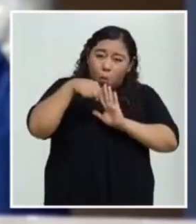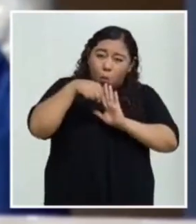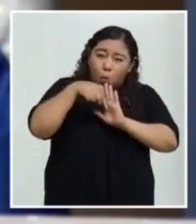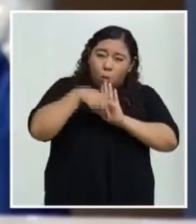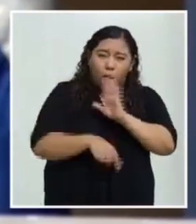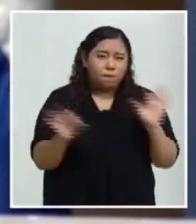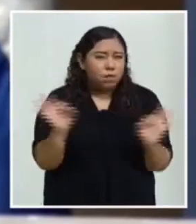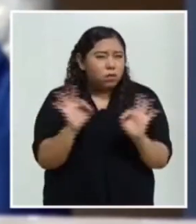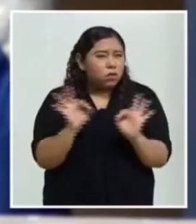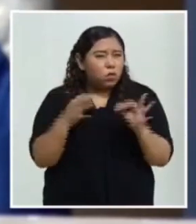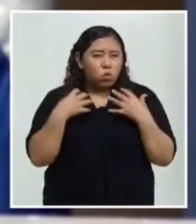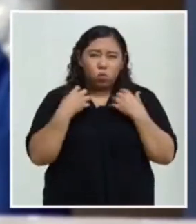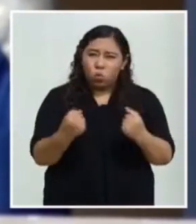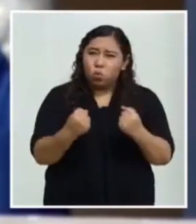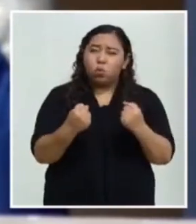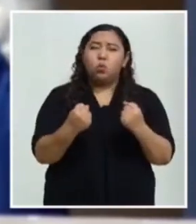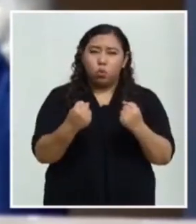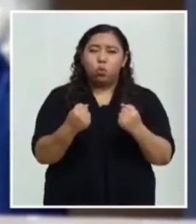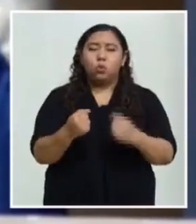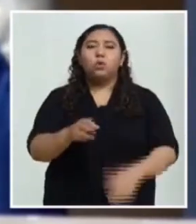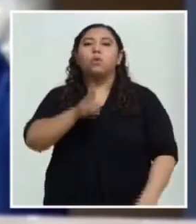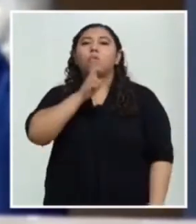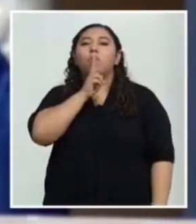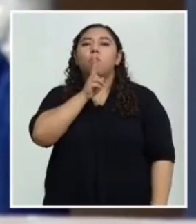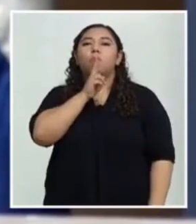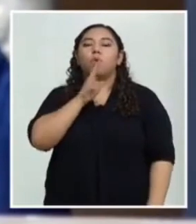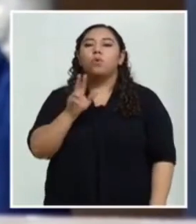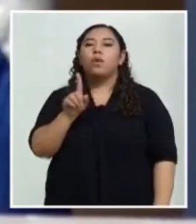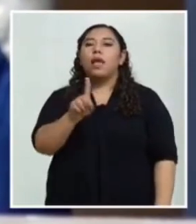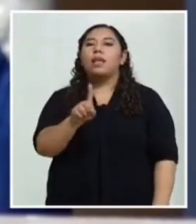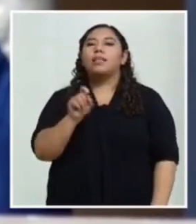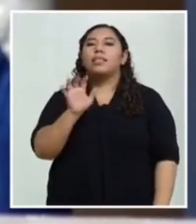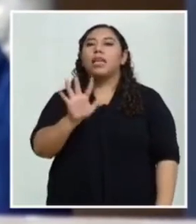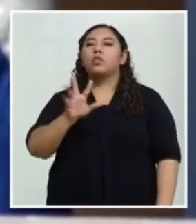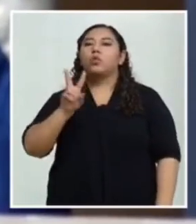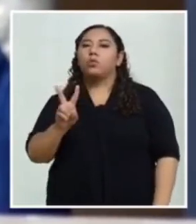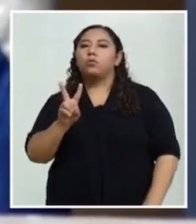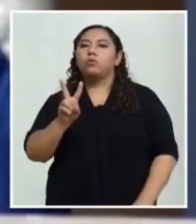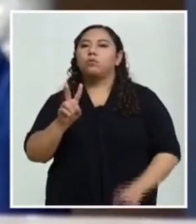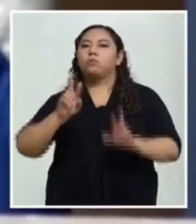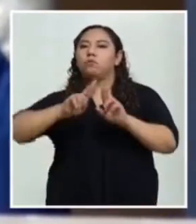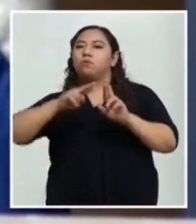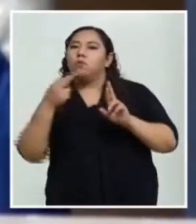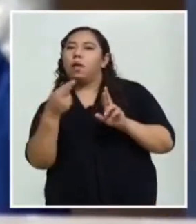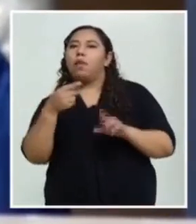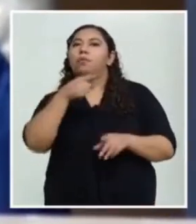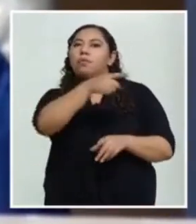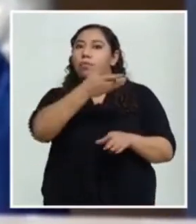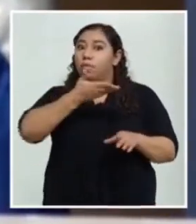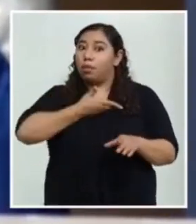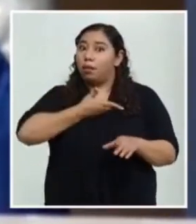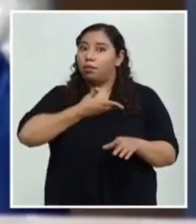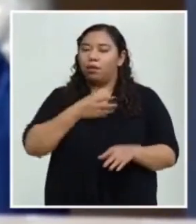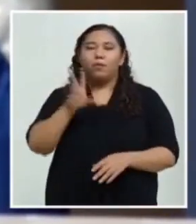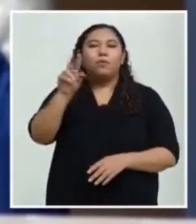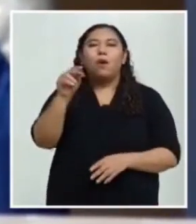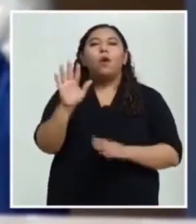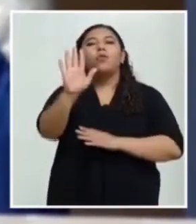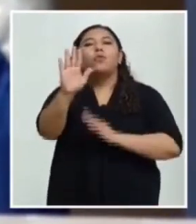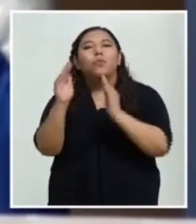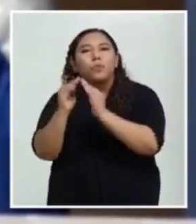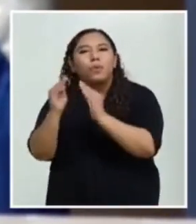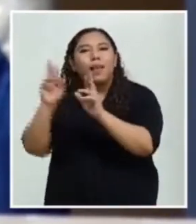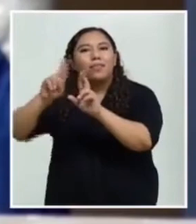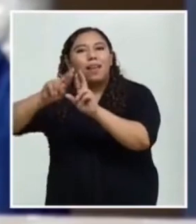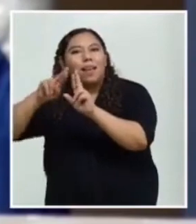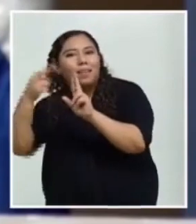tiene ciento cuarenta y dos almacenes municipales con equipos de refrigeración, pero no refrigeradoras domésticas como las que usted tiene en